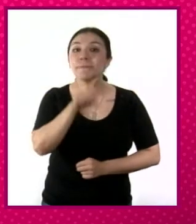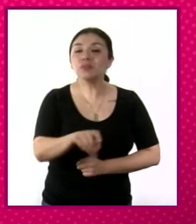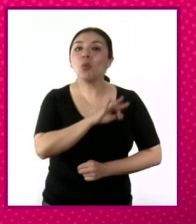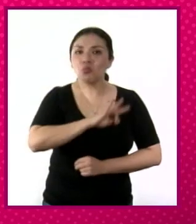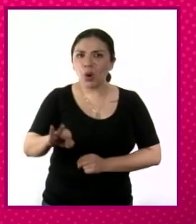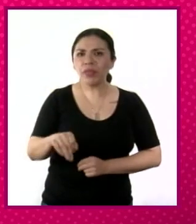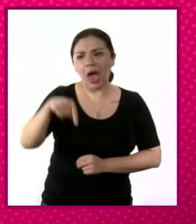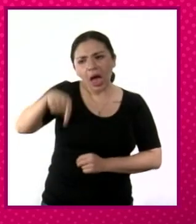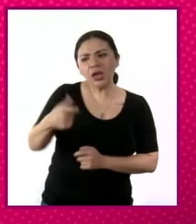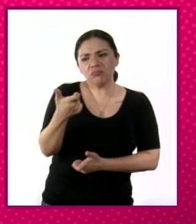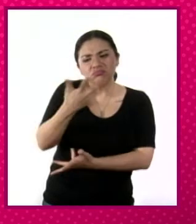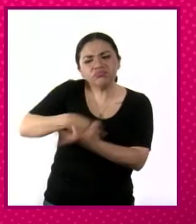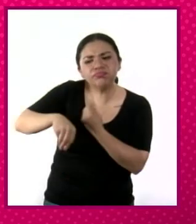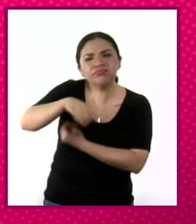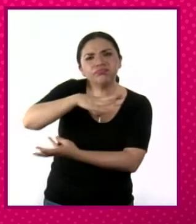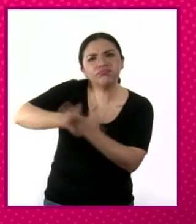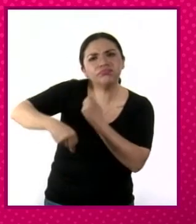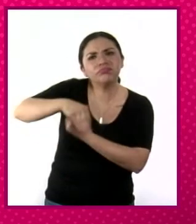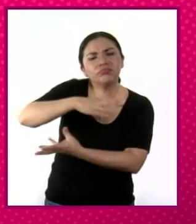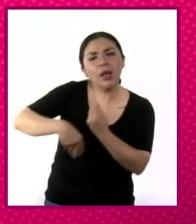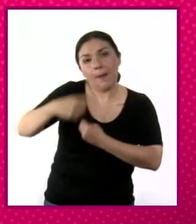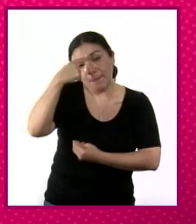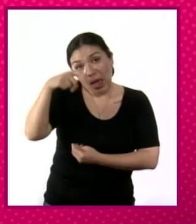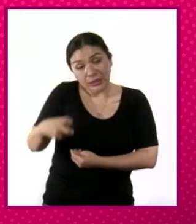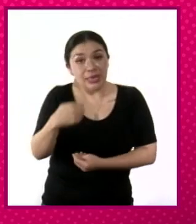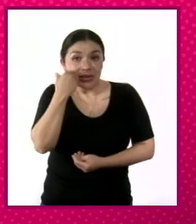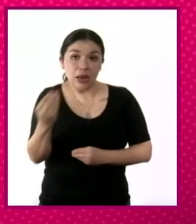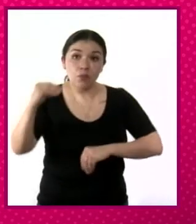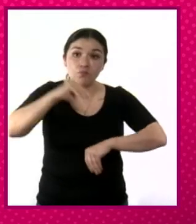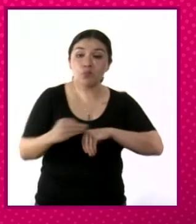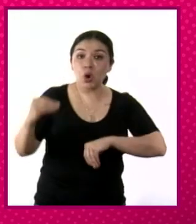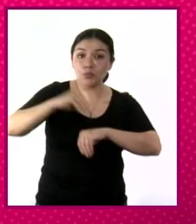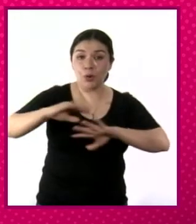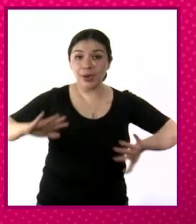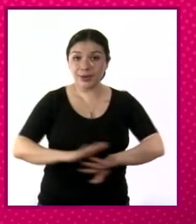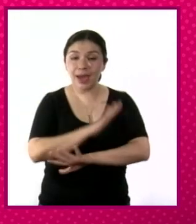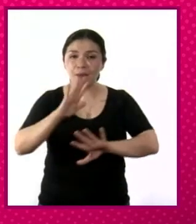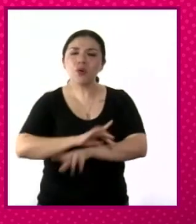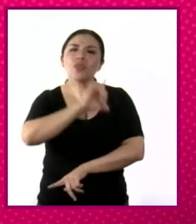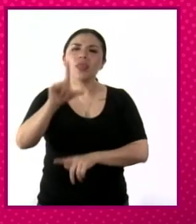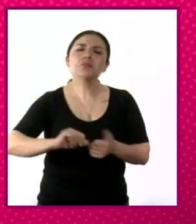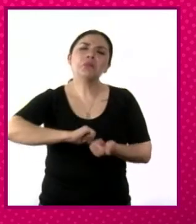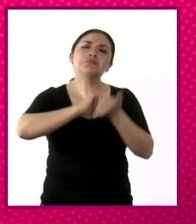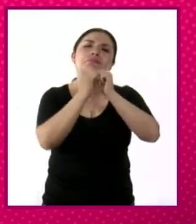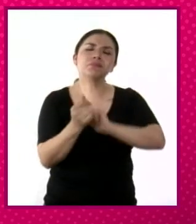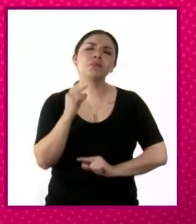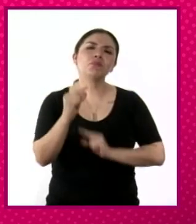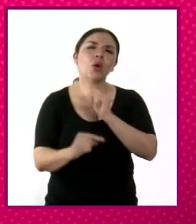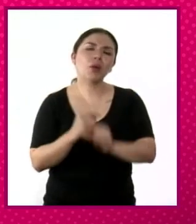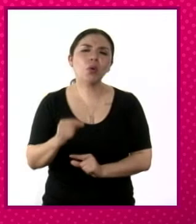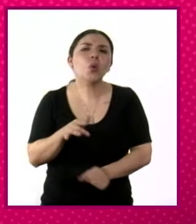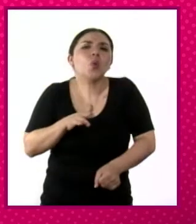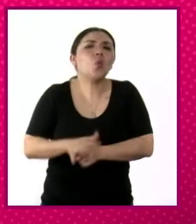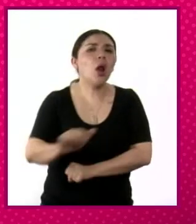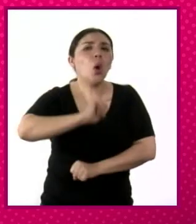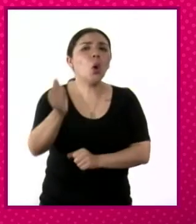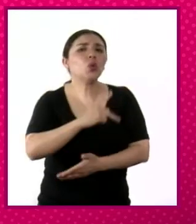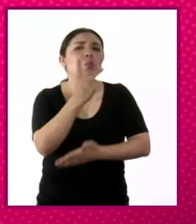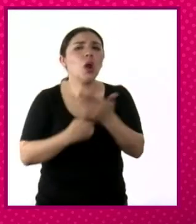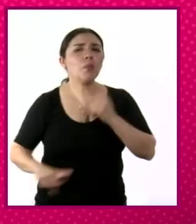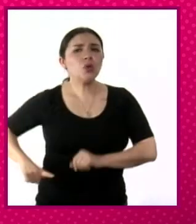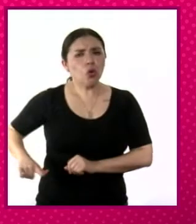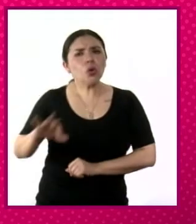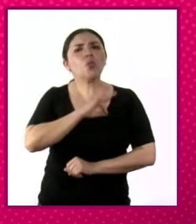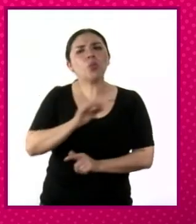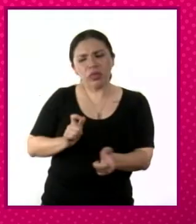financiar estas reformas sociales que se propuso el cardenismo y eventualmente cualquier programa de gobierno, o sea,